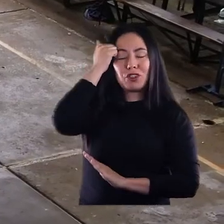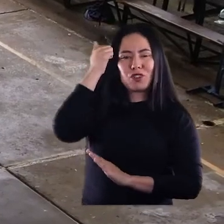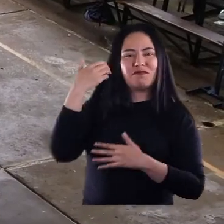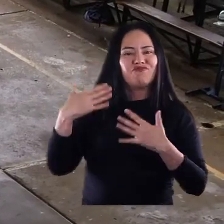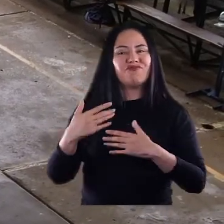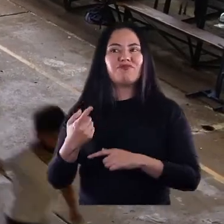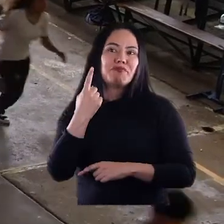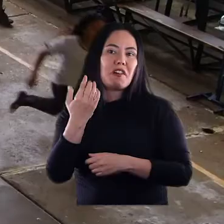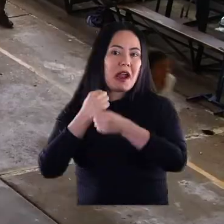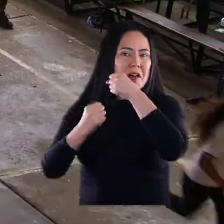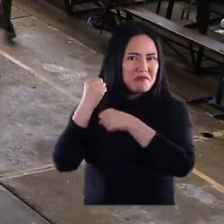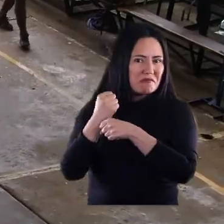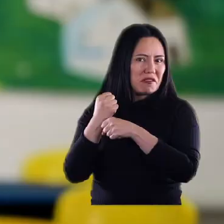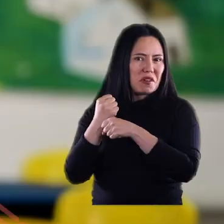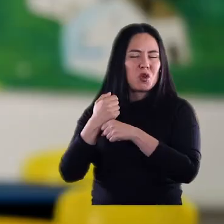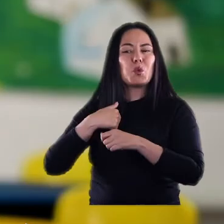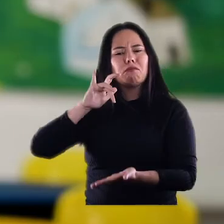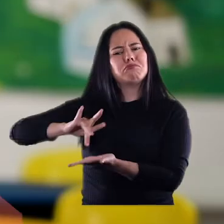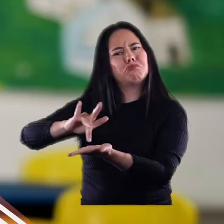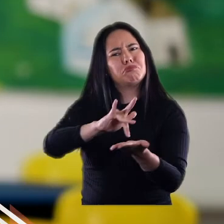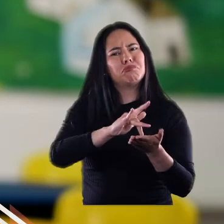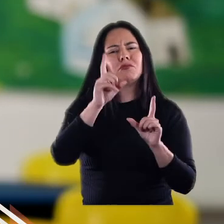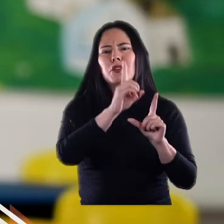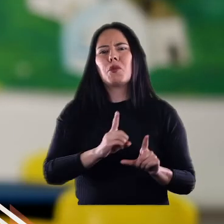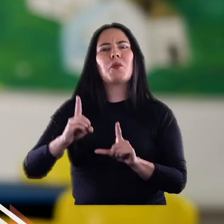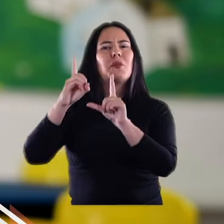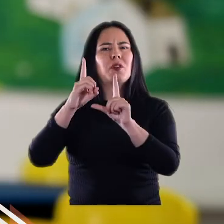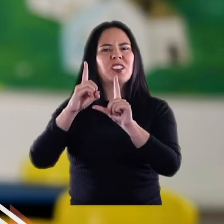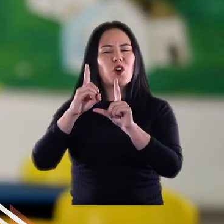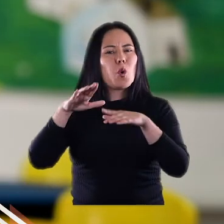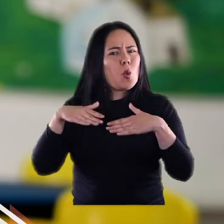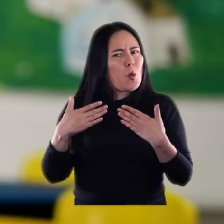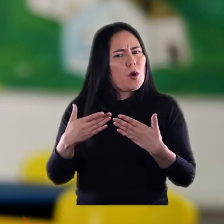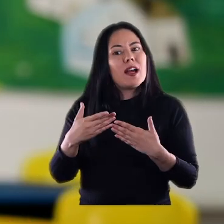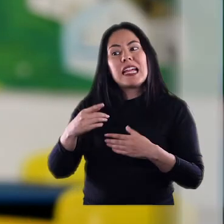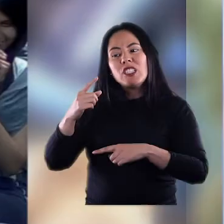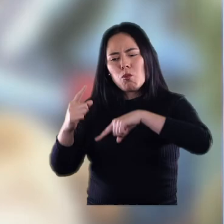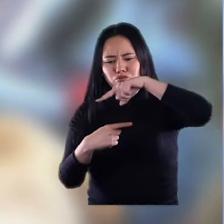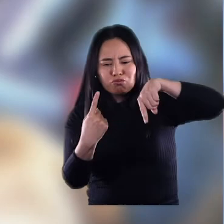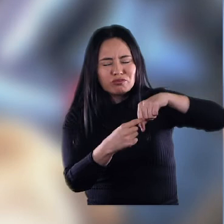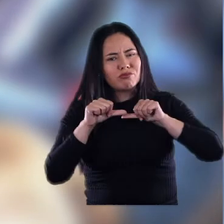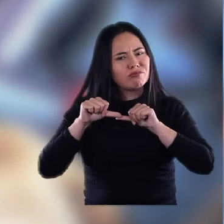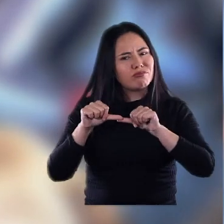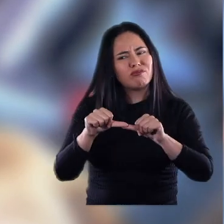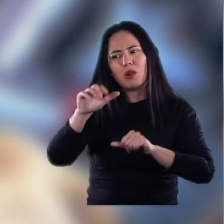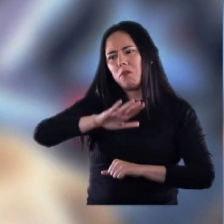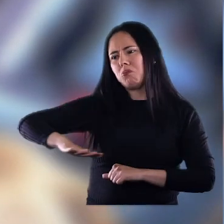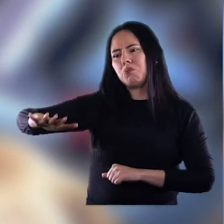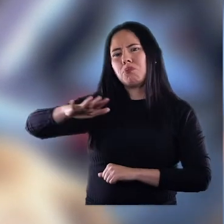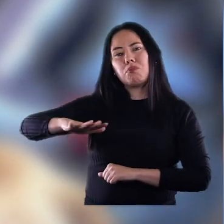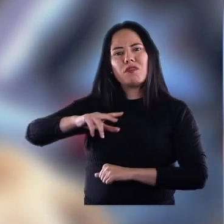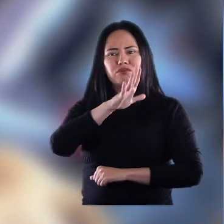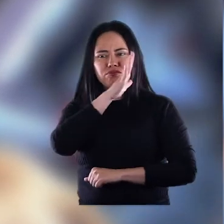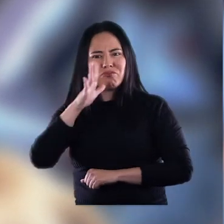porque por ejemplo, el año pasado participé en el diplomado de inmersión sobre turismo rural sostenible con